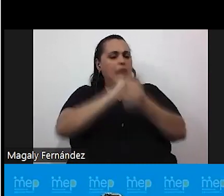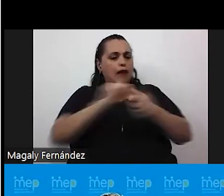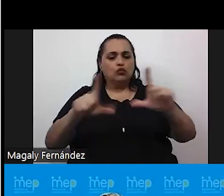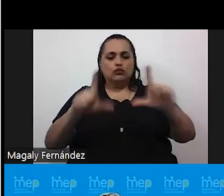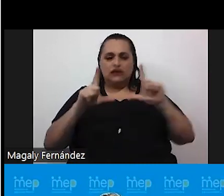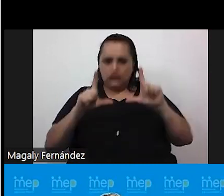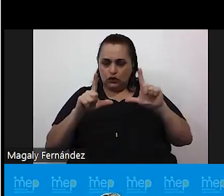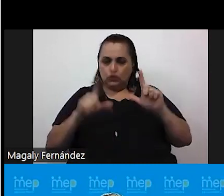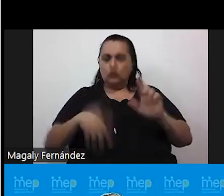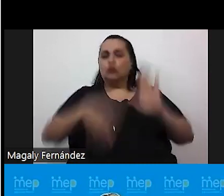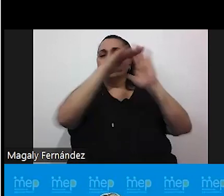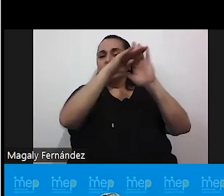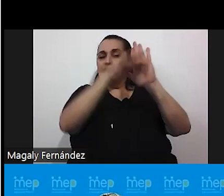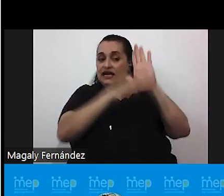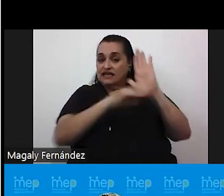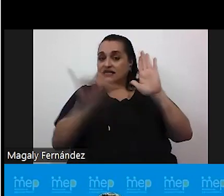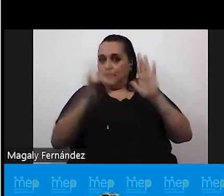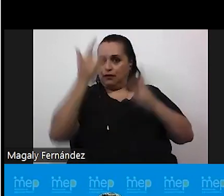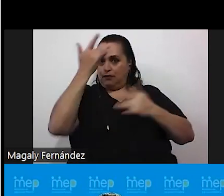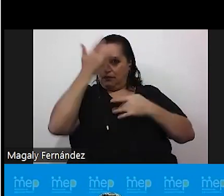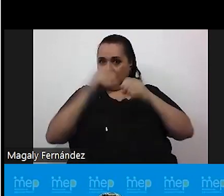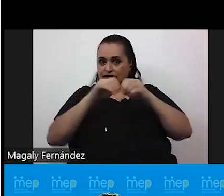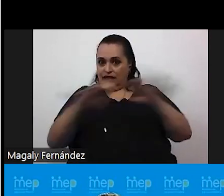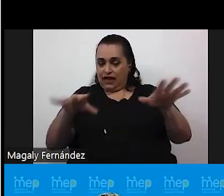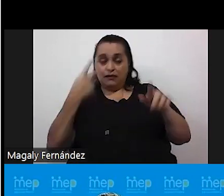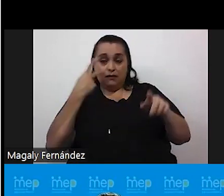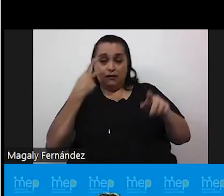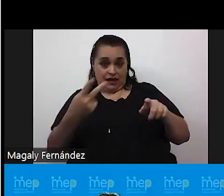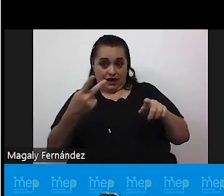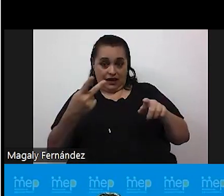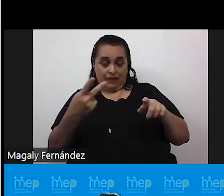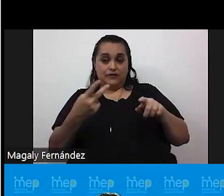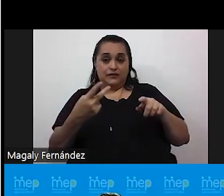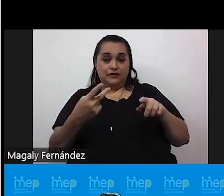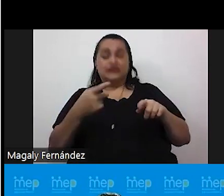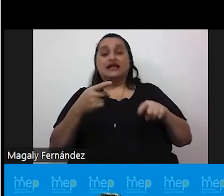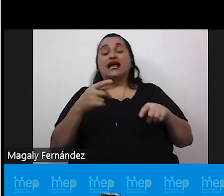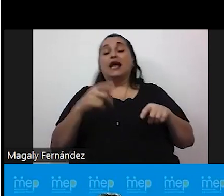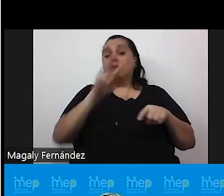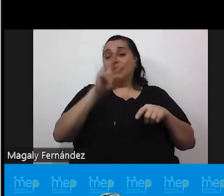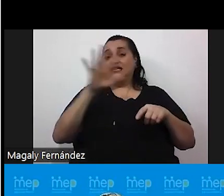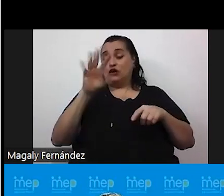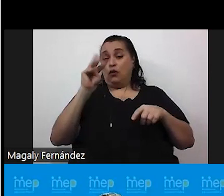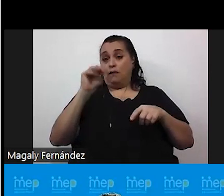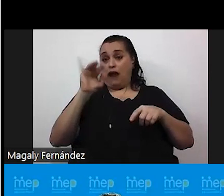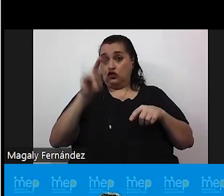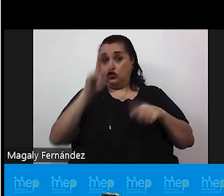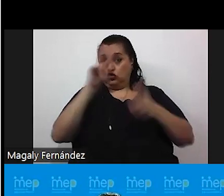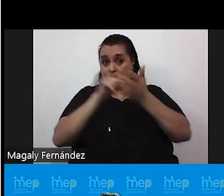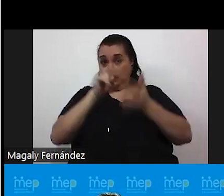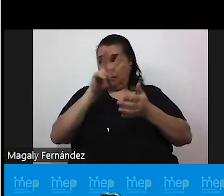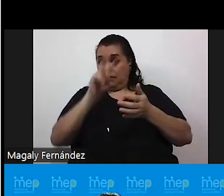en las listas tanto lo vimos en pandemia que con esta voy que el 25 de mayo del 2020 iniciando la pandemia